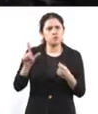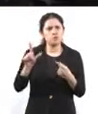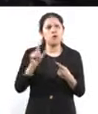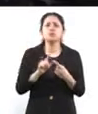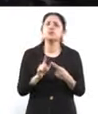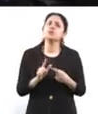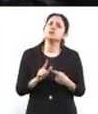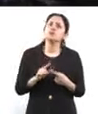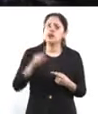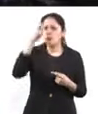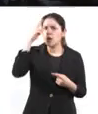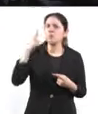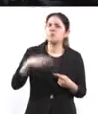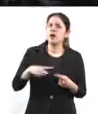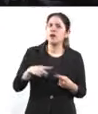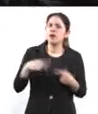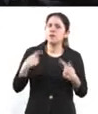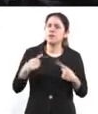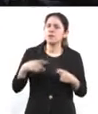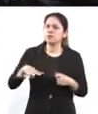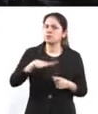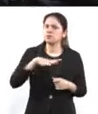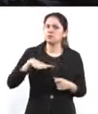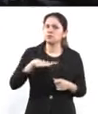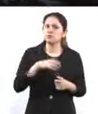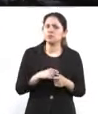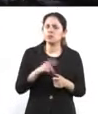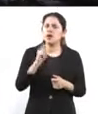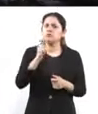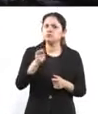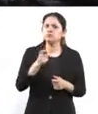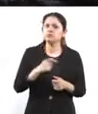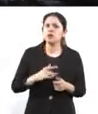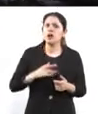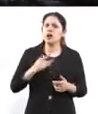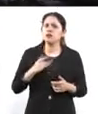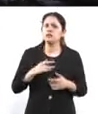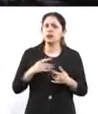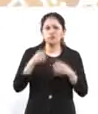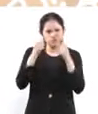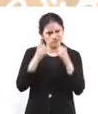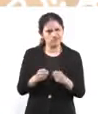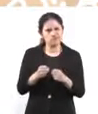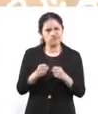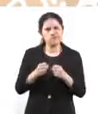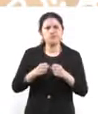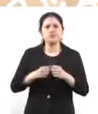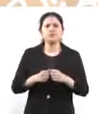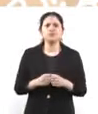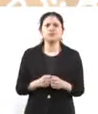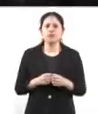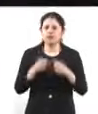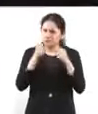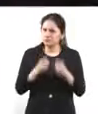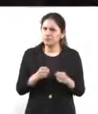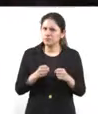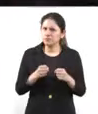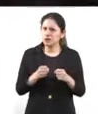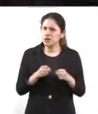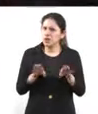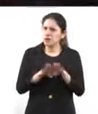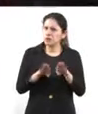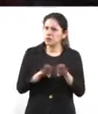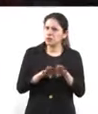sabremos si tendremos o no seguridad. Esto es con referencia a que se va a discutir el tema de la